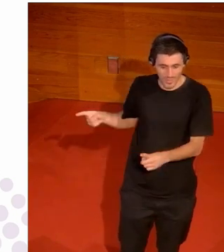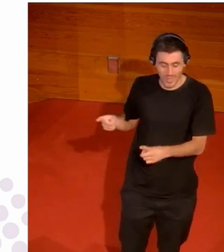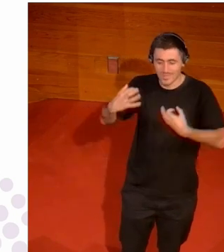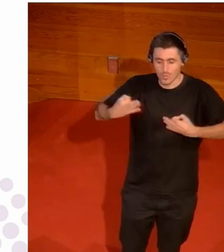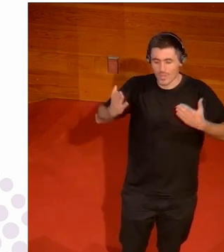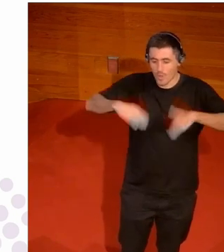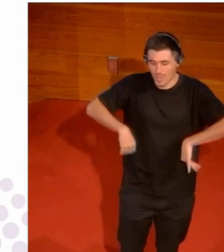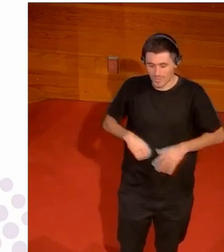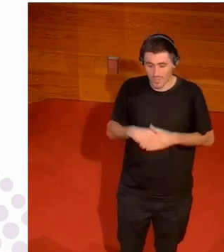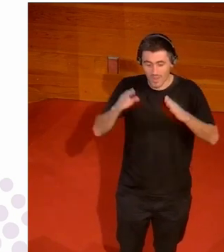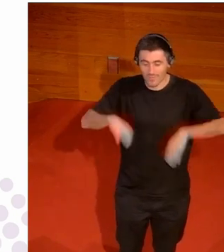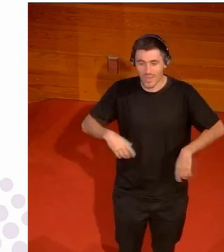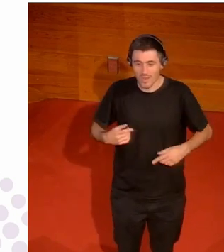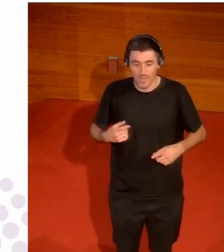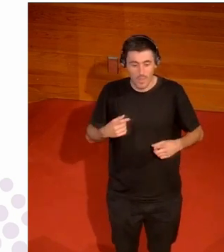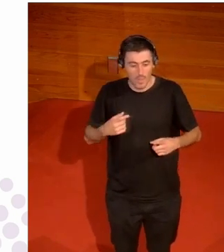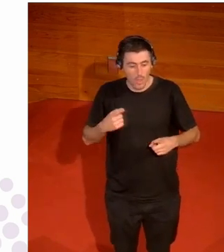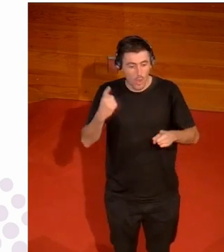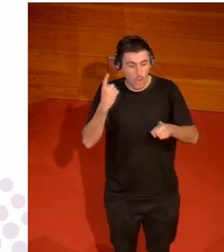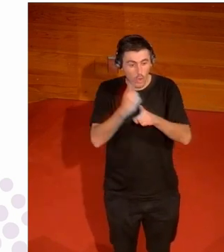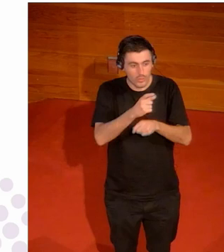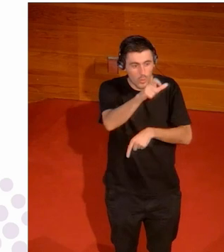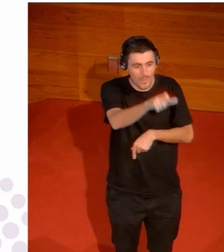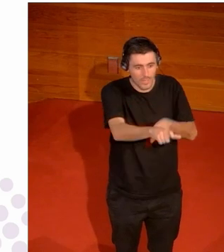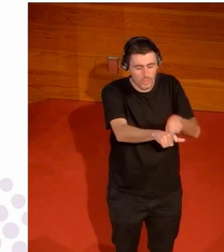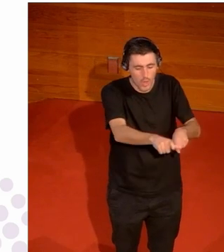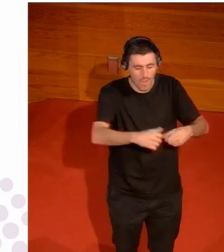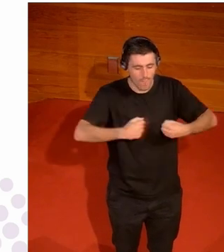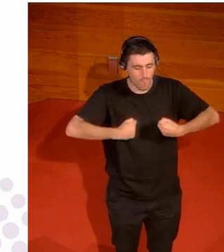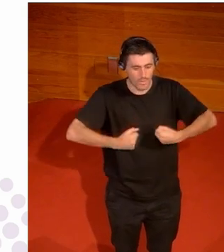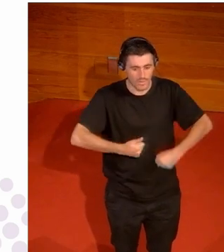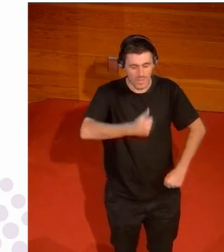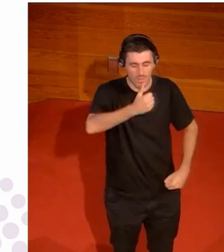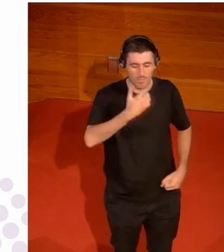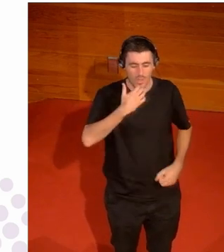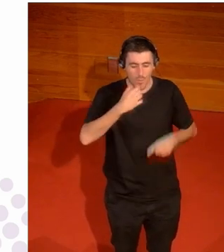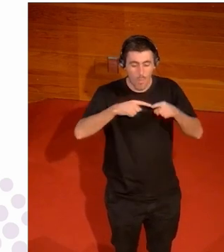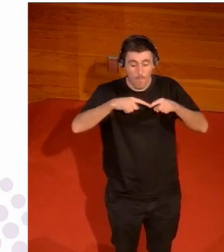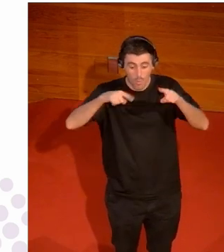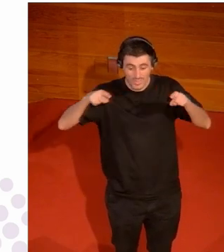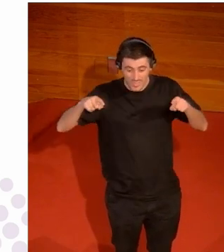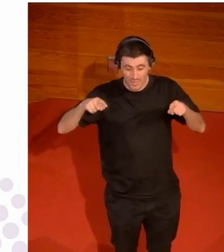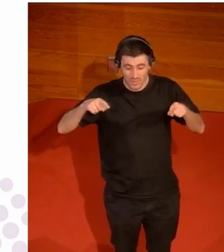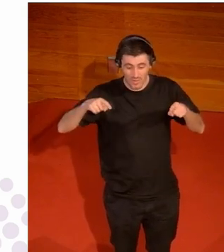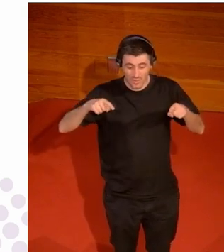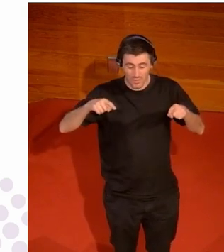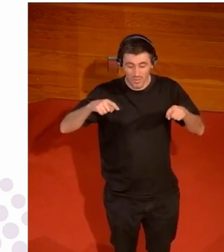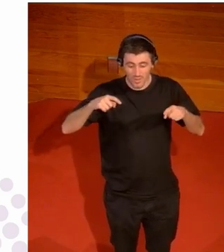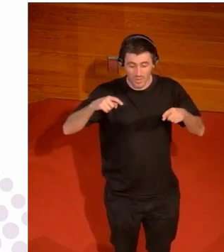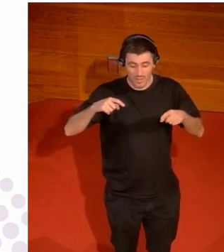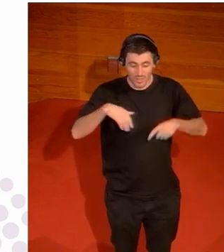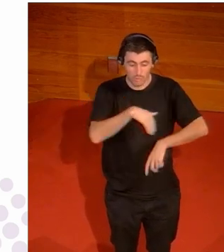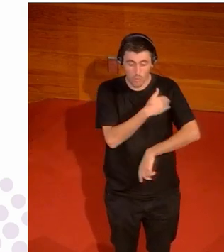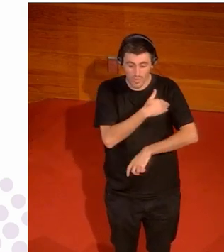mismo pelear contra un cuerpo masculino por eso los equipos segregan y por ejemplo el movistar de estudiantes de baloncesto juegan